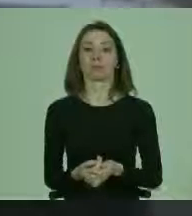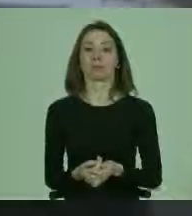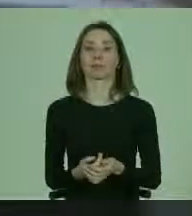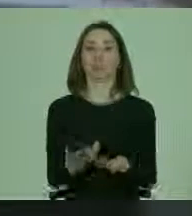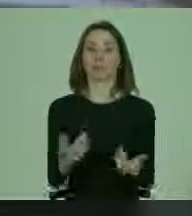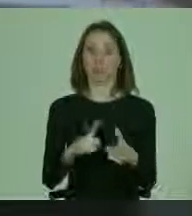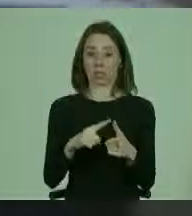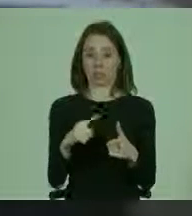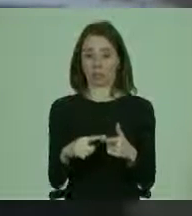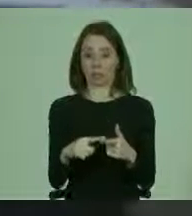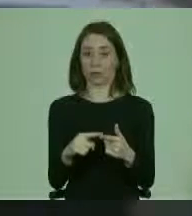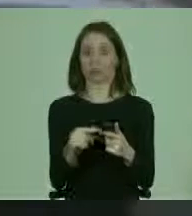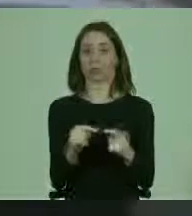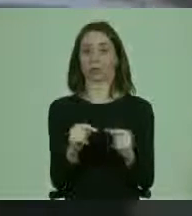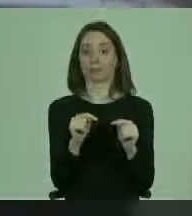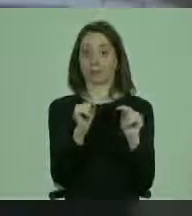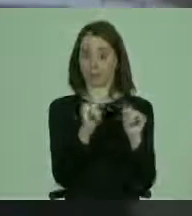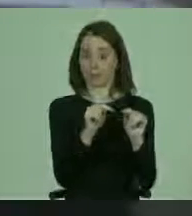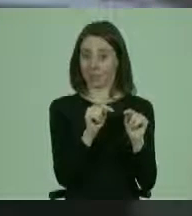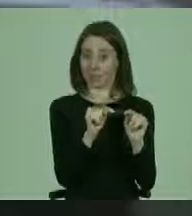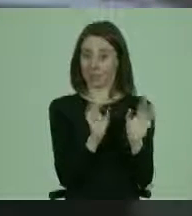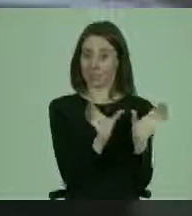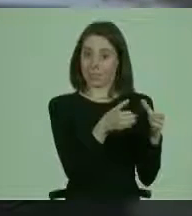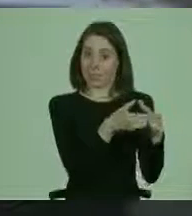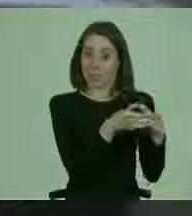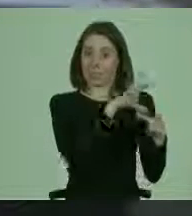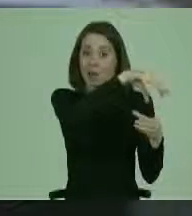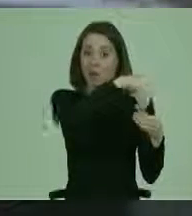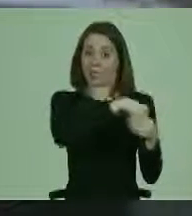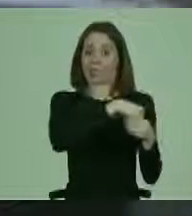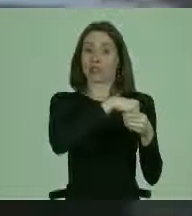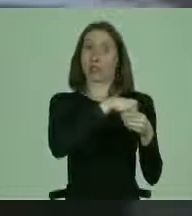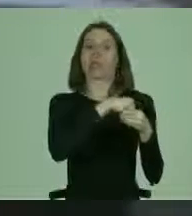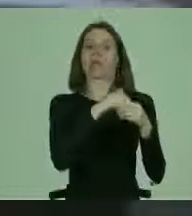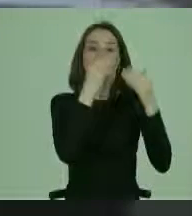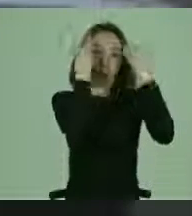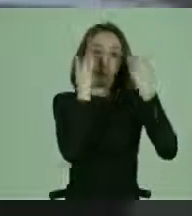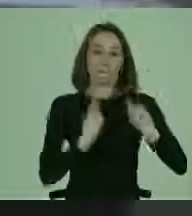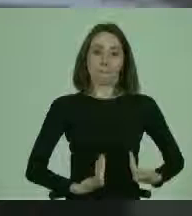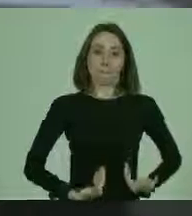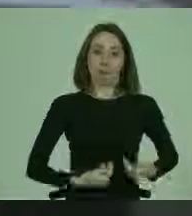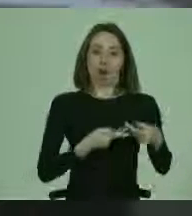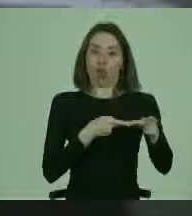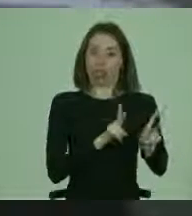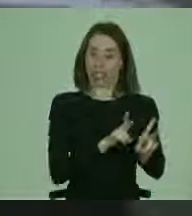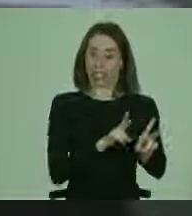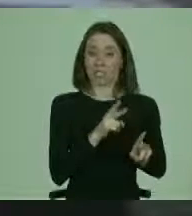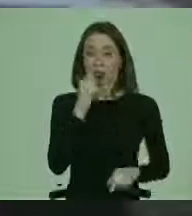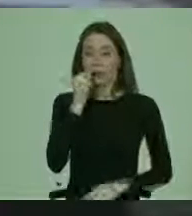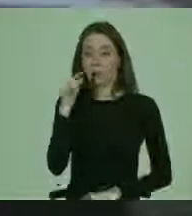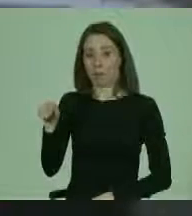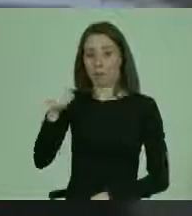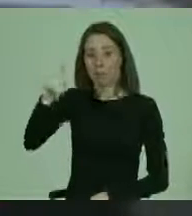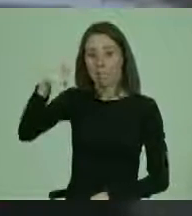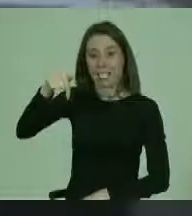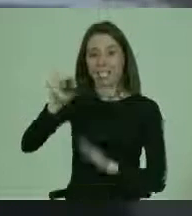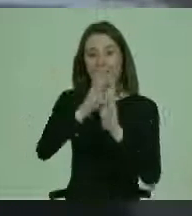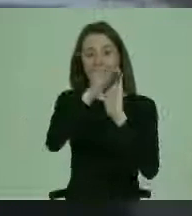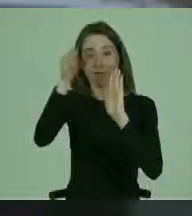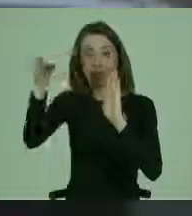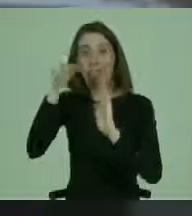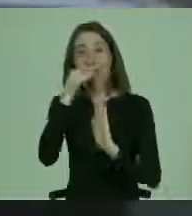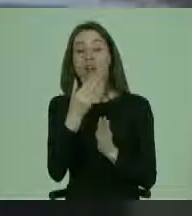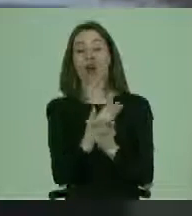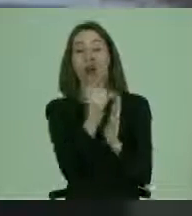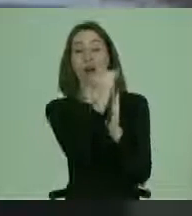entonces en este campo del bioderecho, lo mencionó el director también, hay ciertos